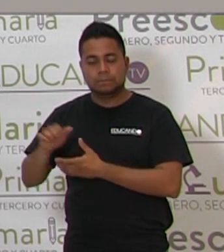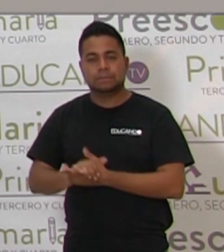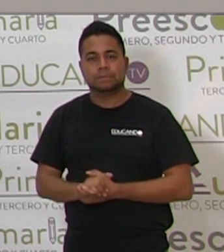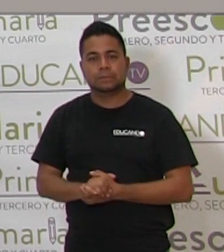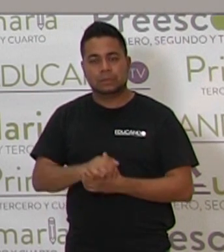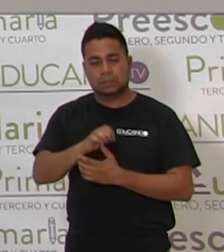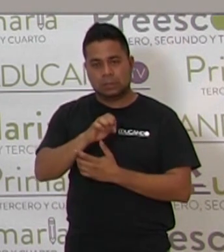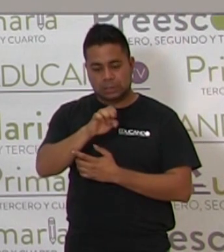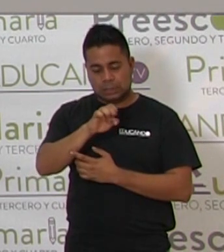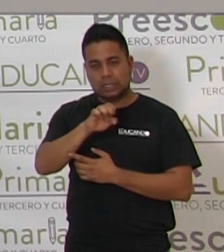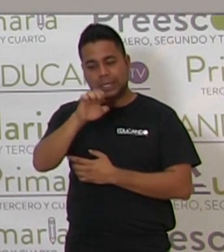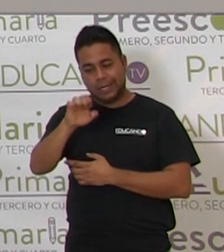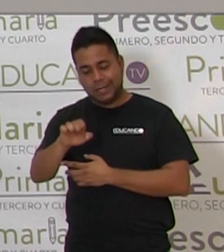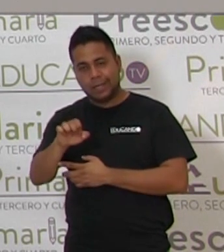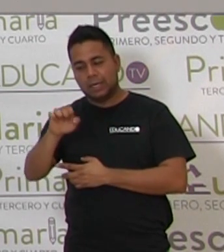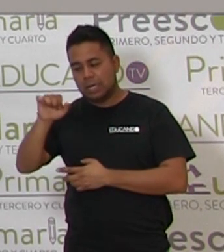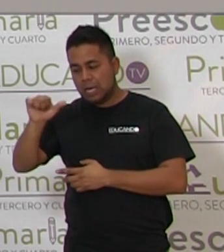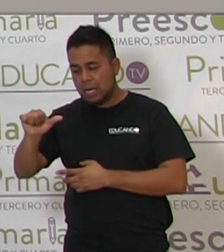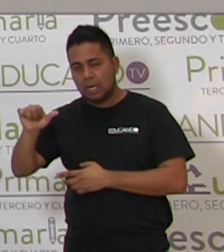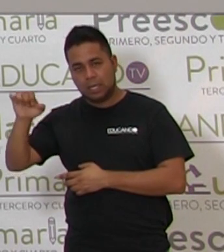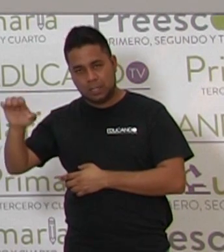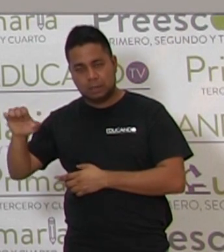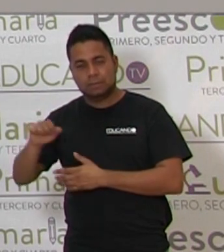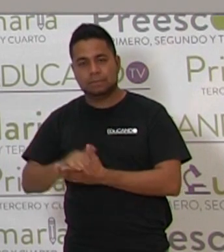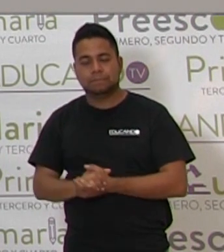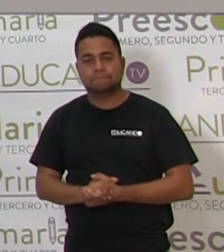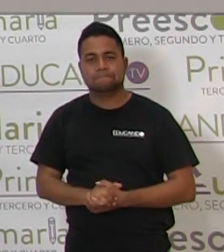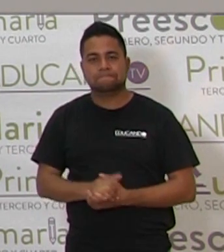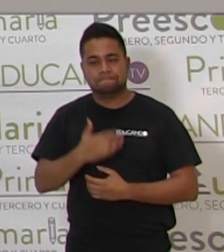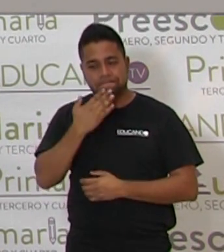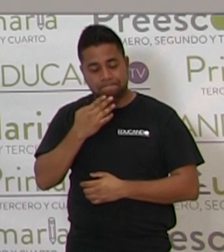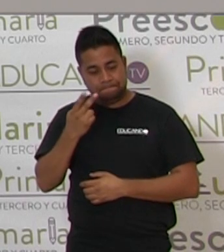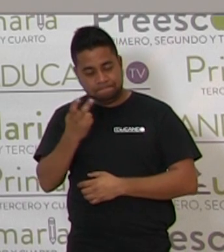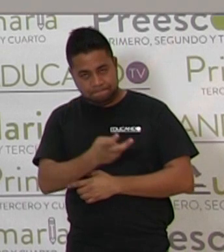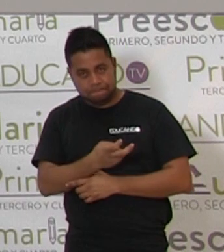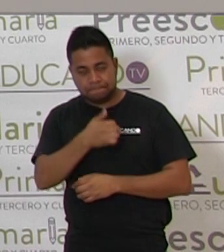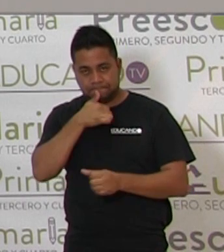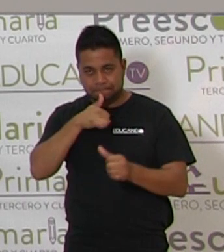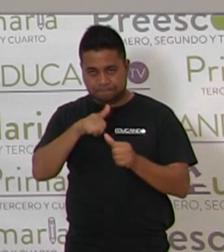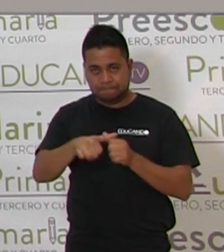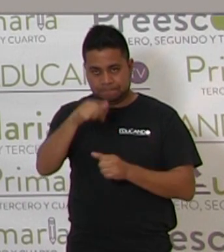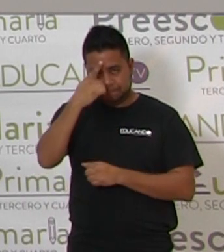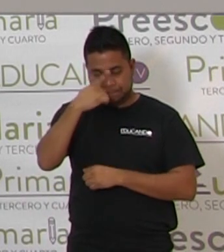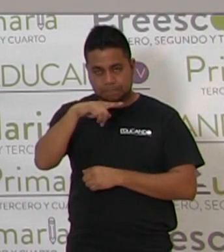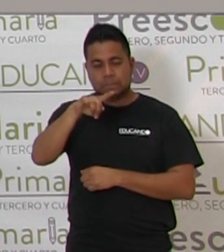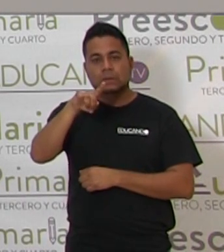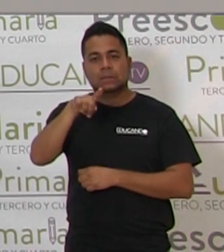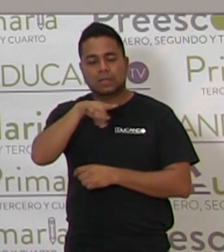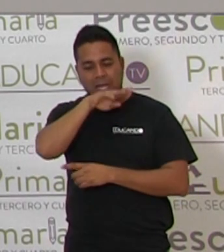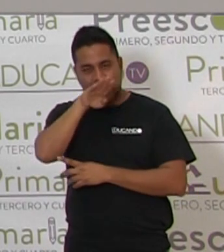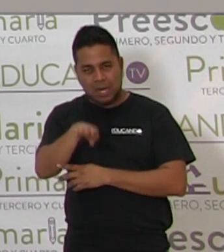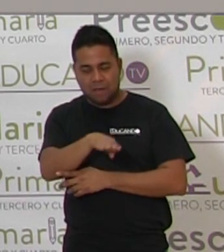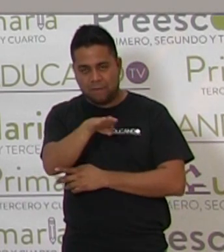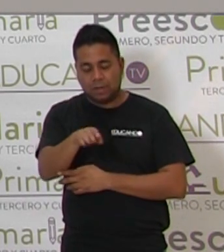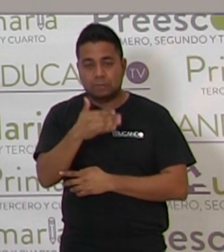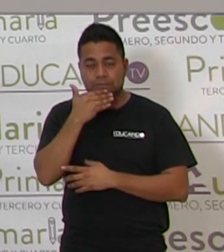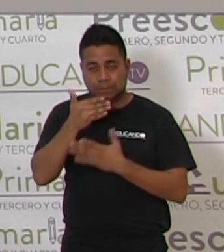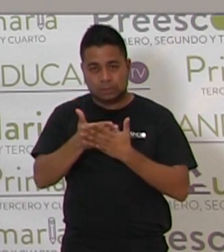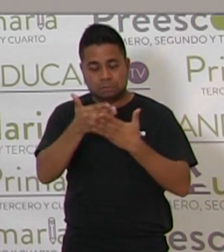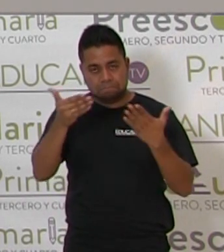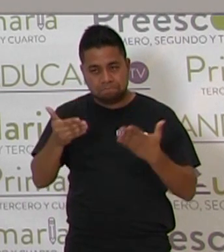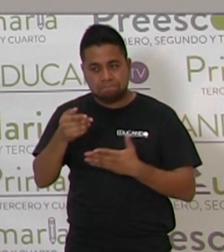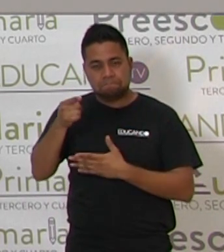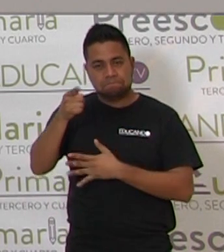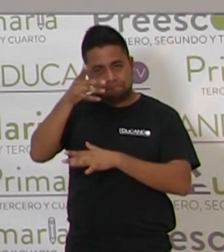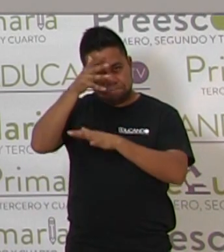E. E, E, A, E. Estas son las vocales de elefante. Ahora